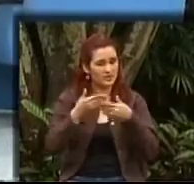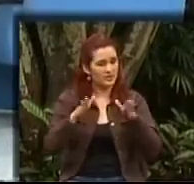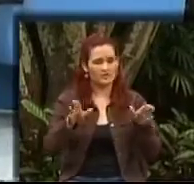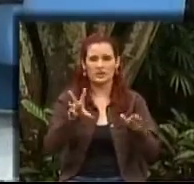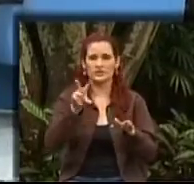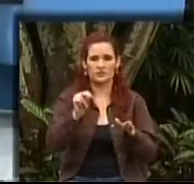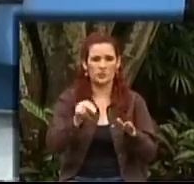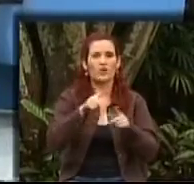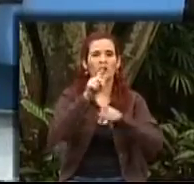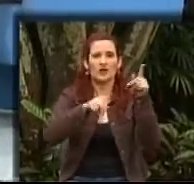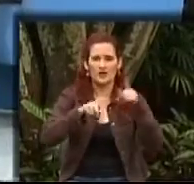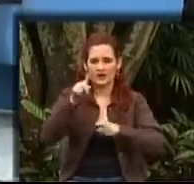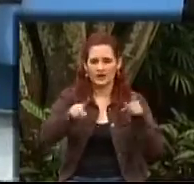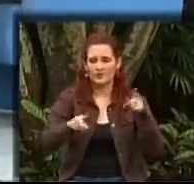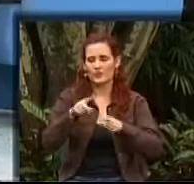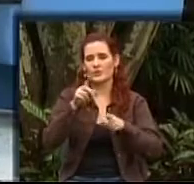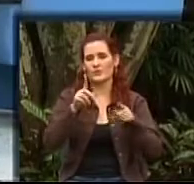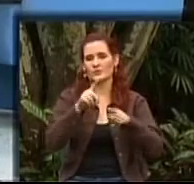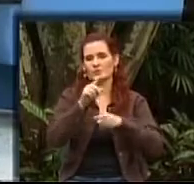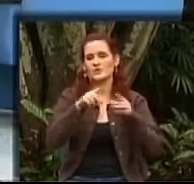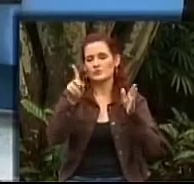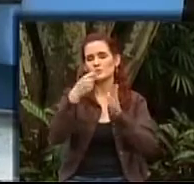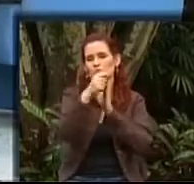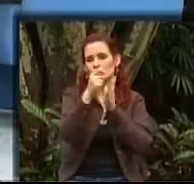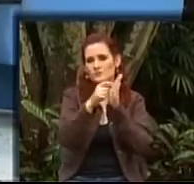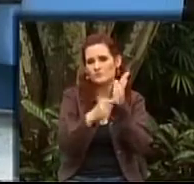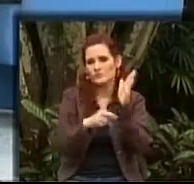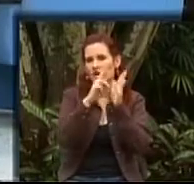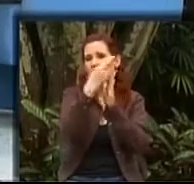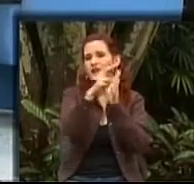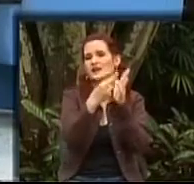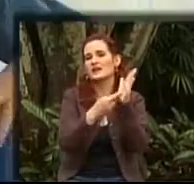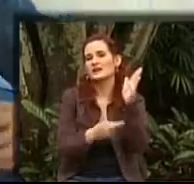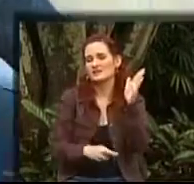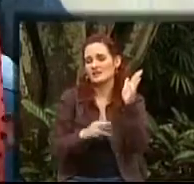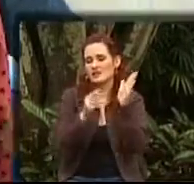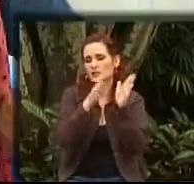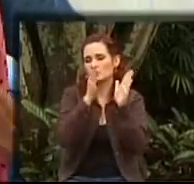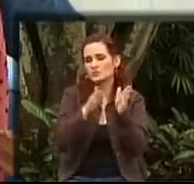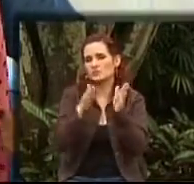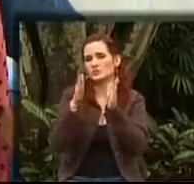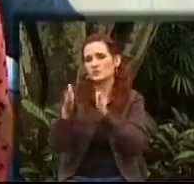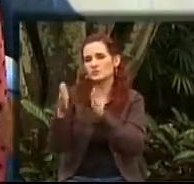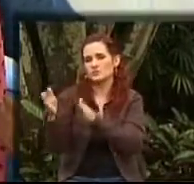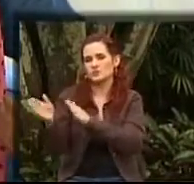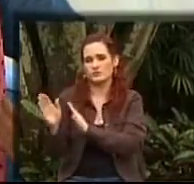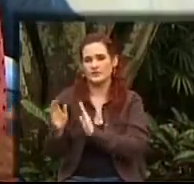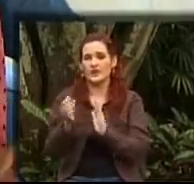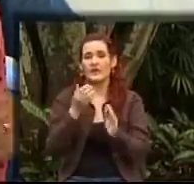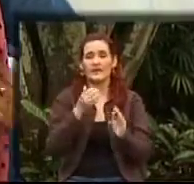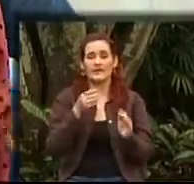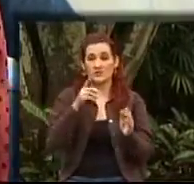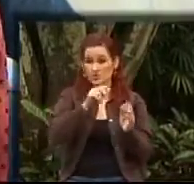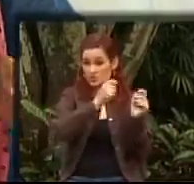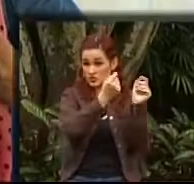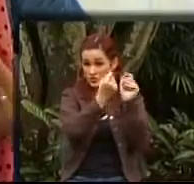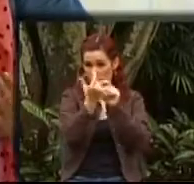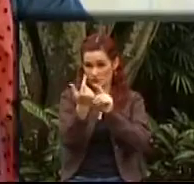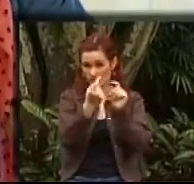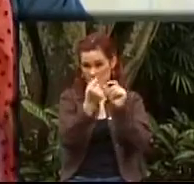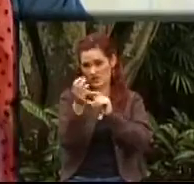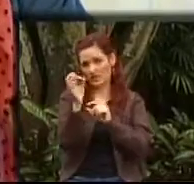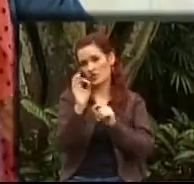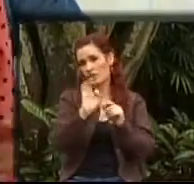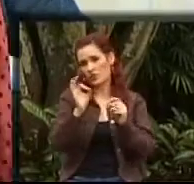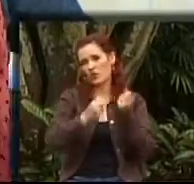tiene también como unos criterios de selección y también unos criterios de permanencia, las personas tienen que tener claro que el subsidio o el